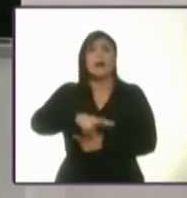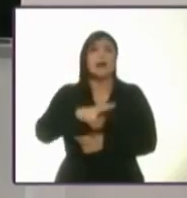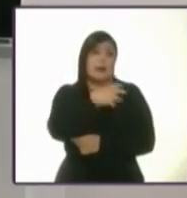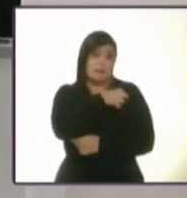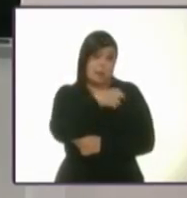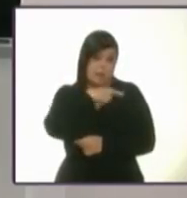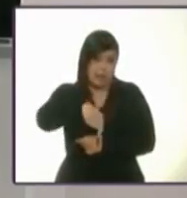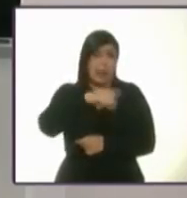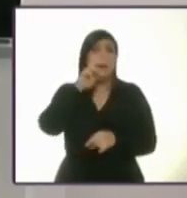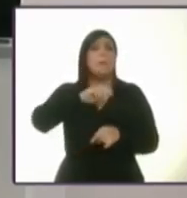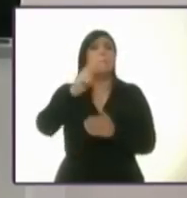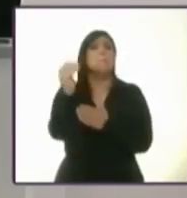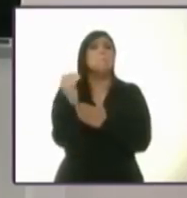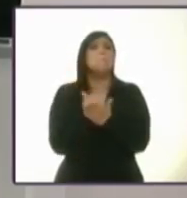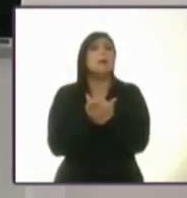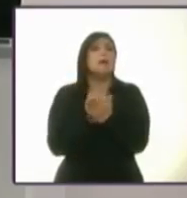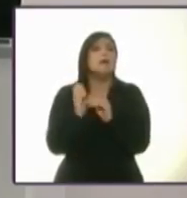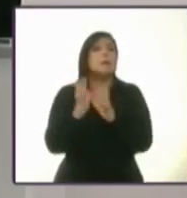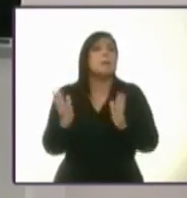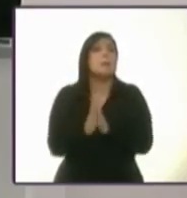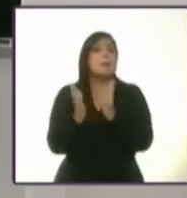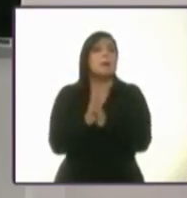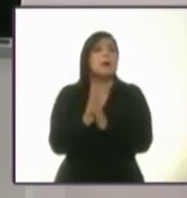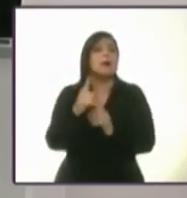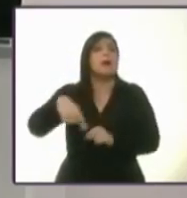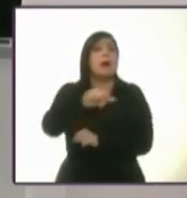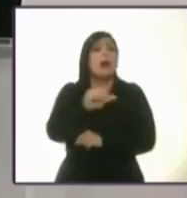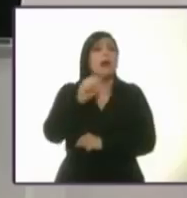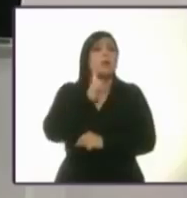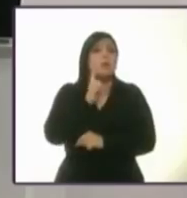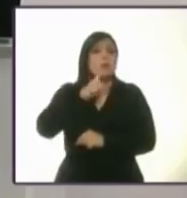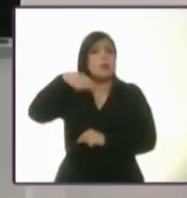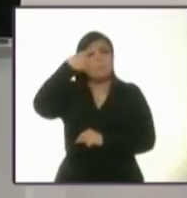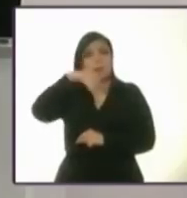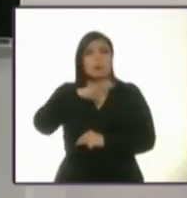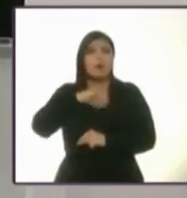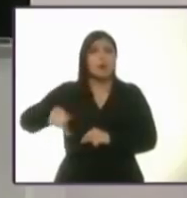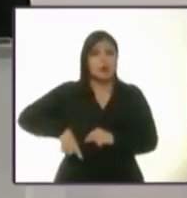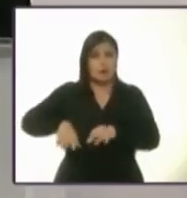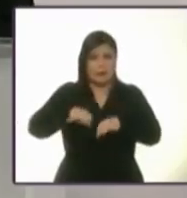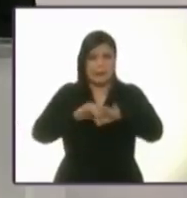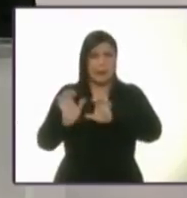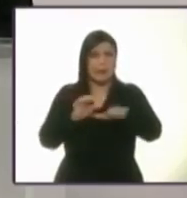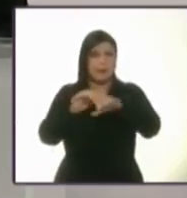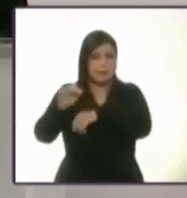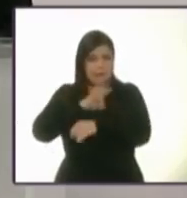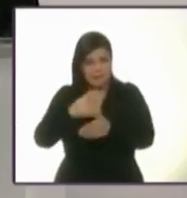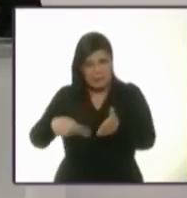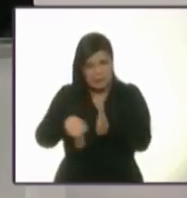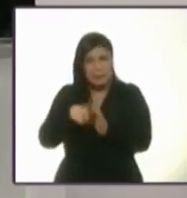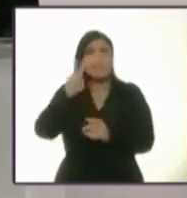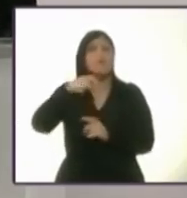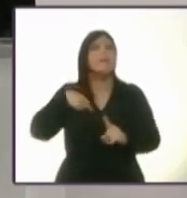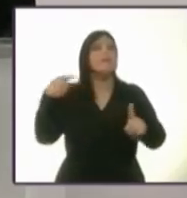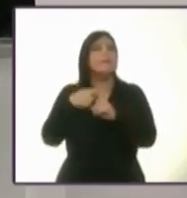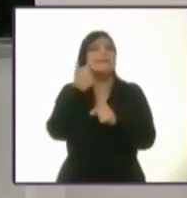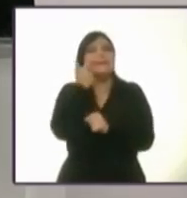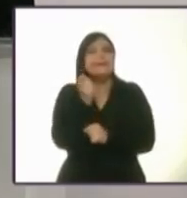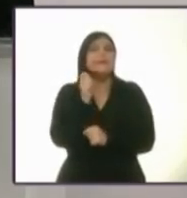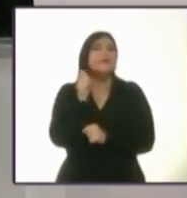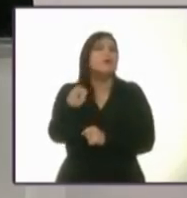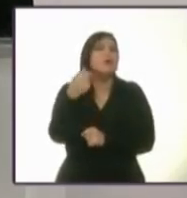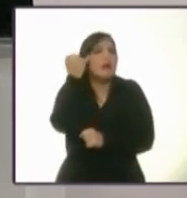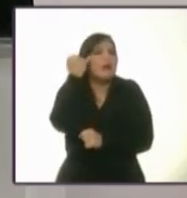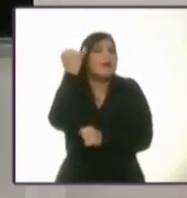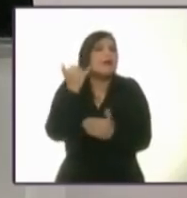con menor participación por parte de mujeres en la administración pública. Preguntarle concretamente qué propone para